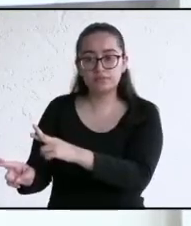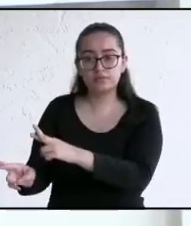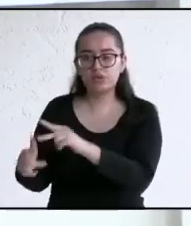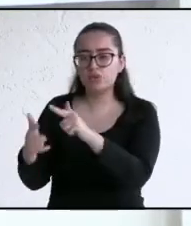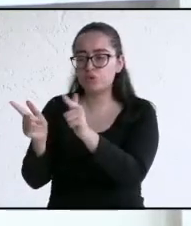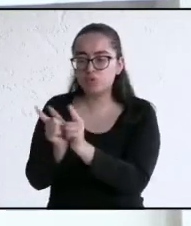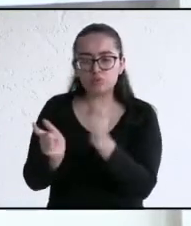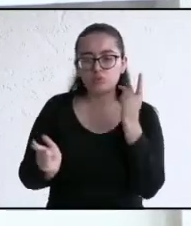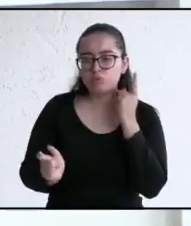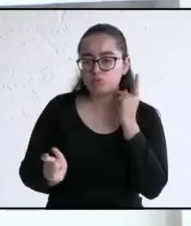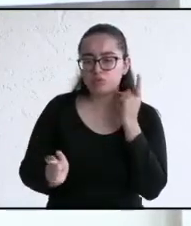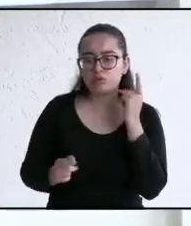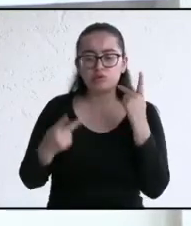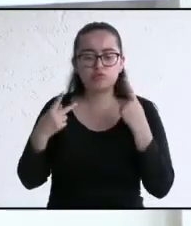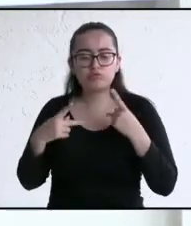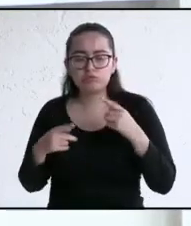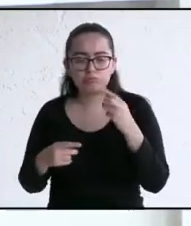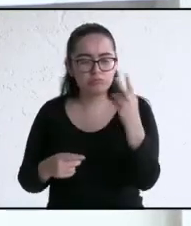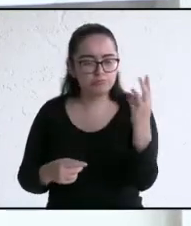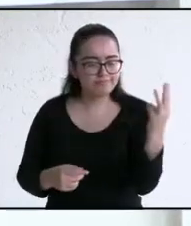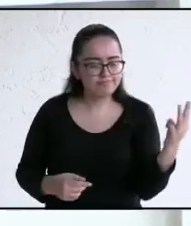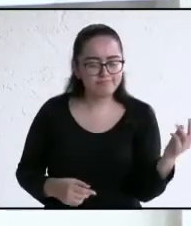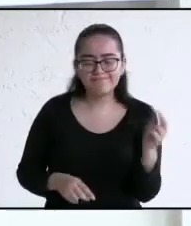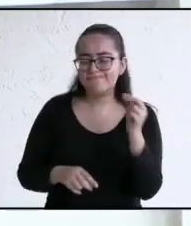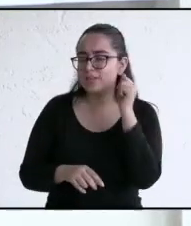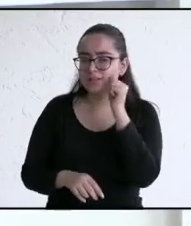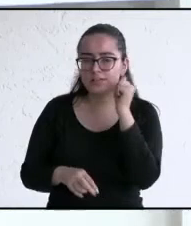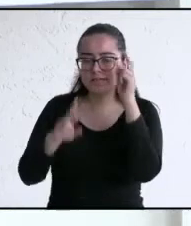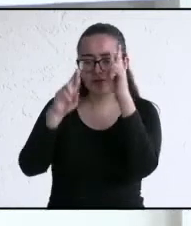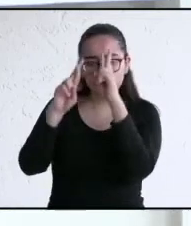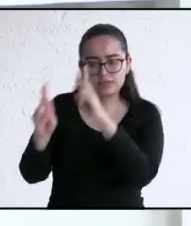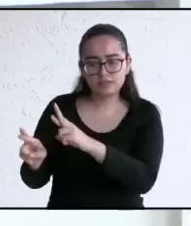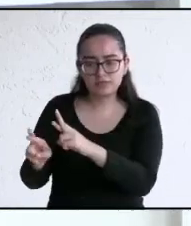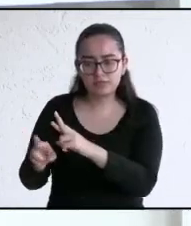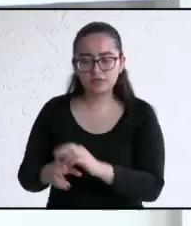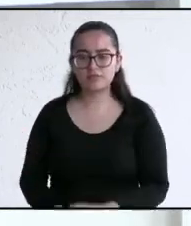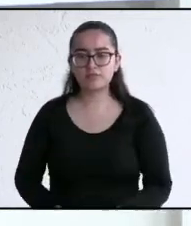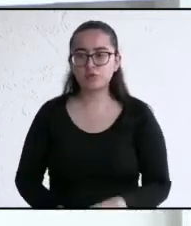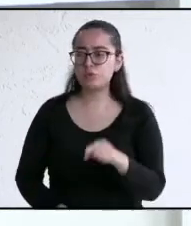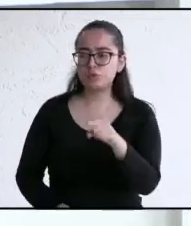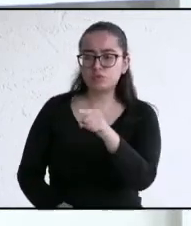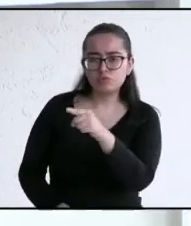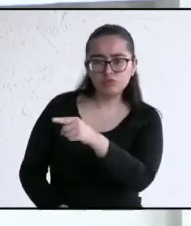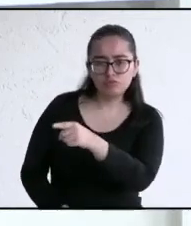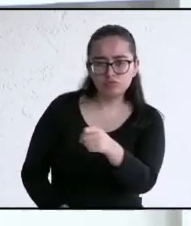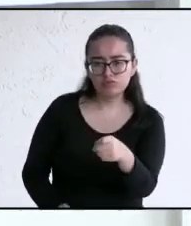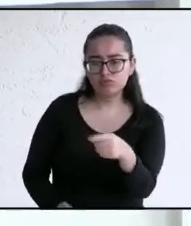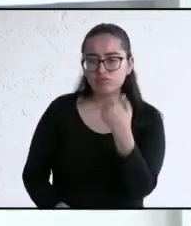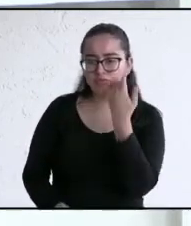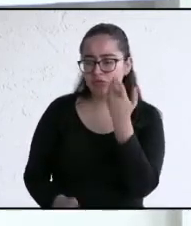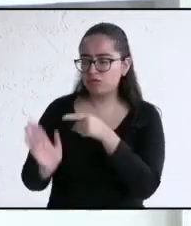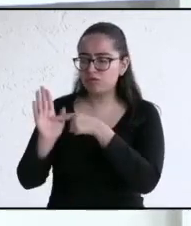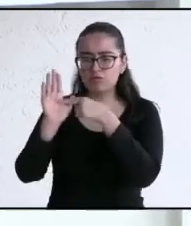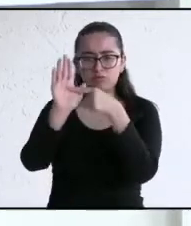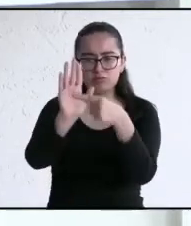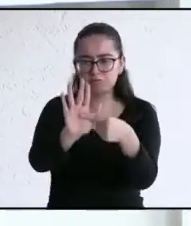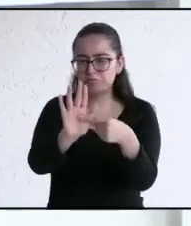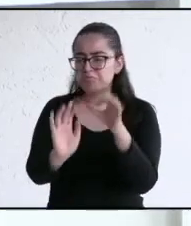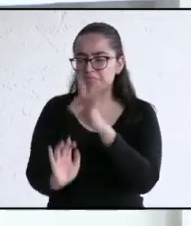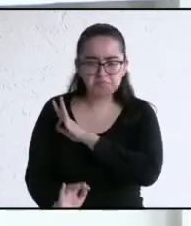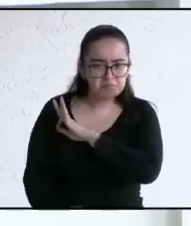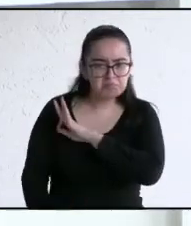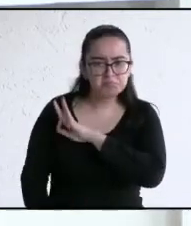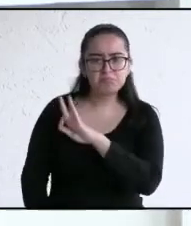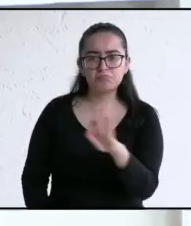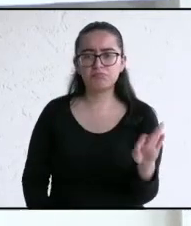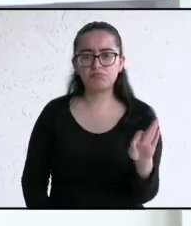terceras personas. En caso de que alguno tenga material para soportar lo que aquí argumente, podrá usarlo y